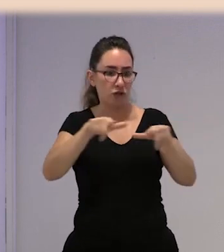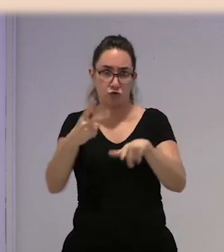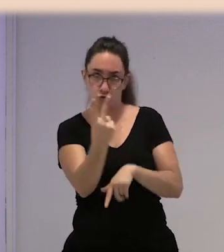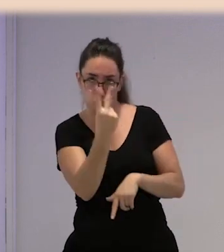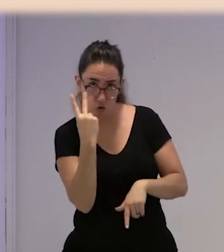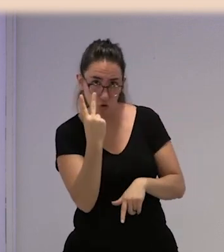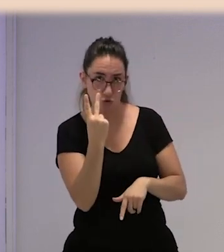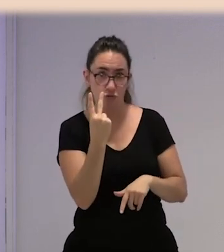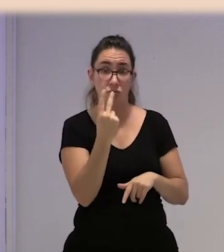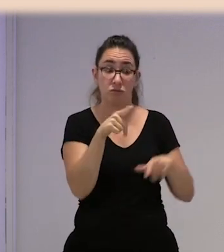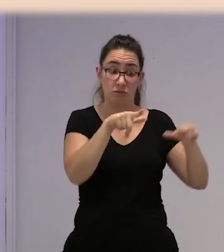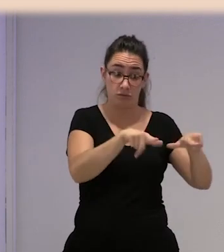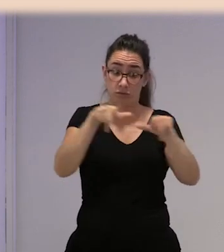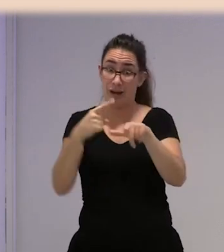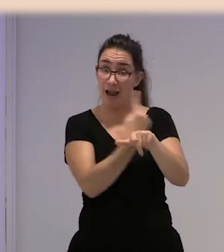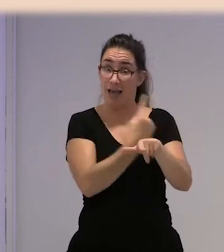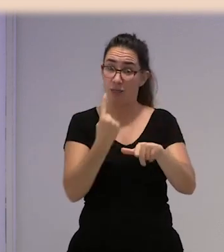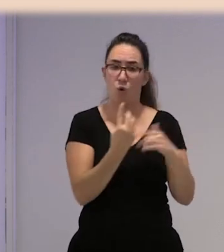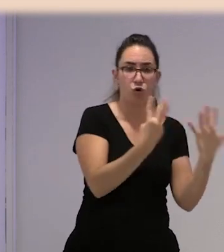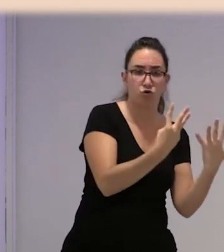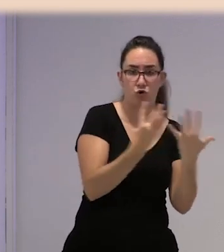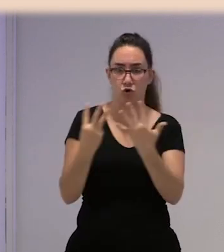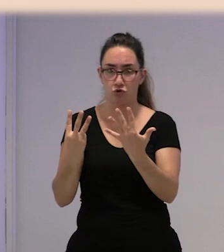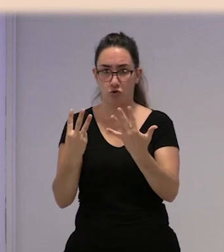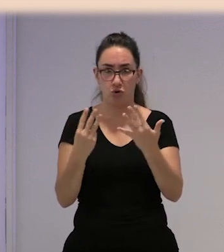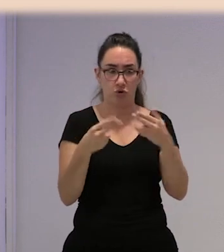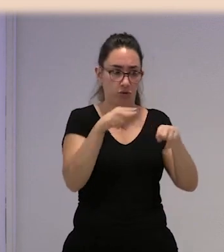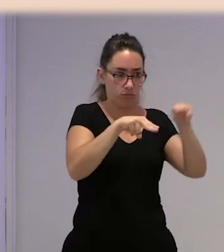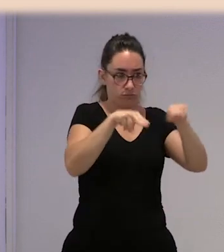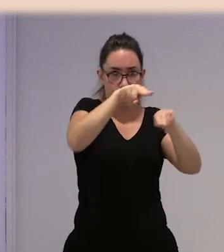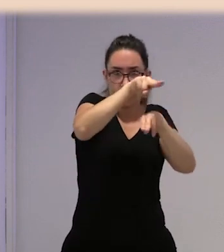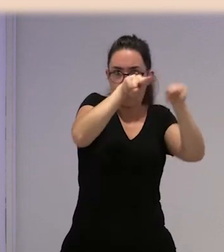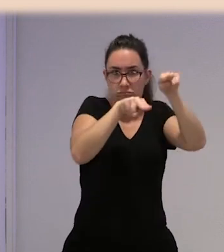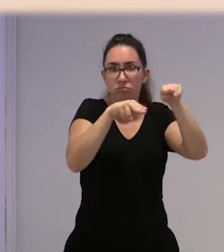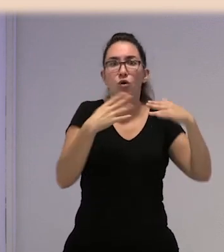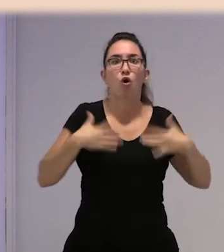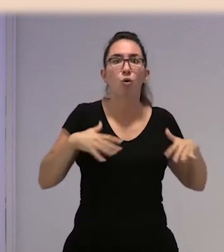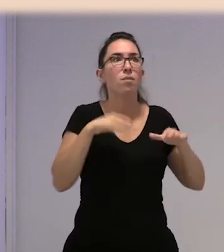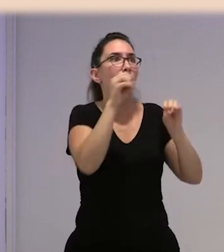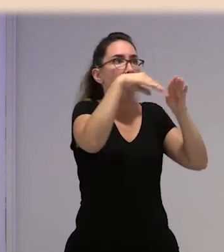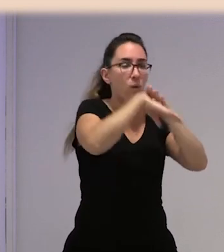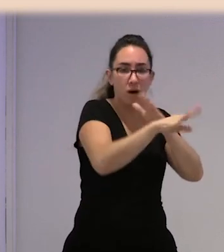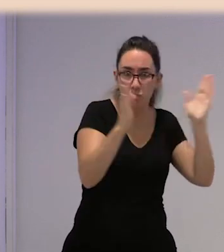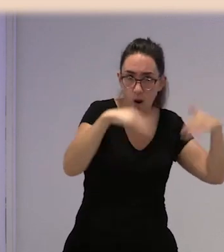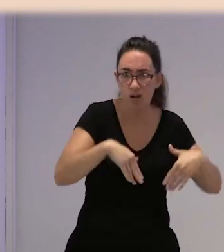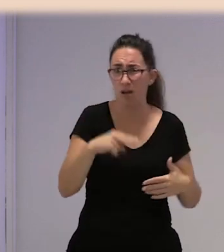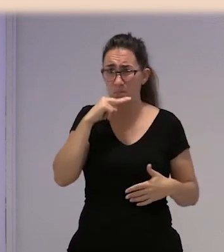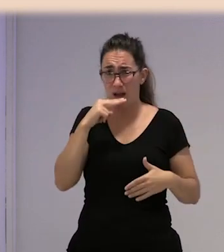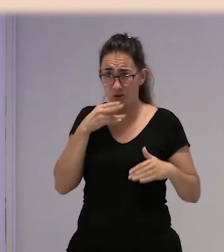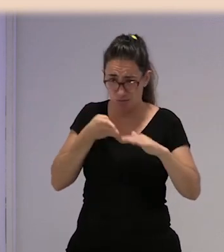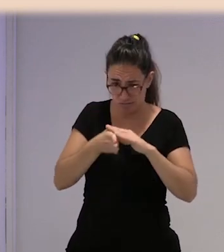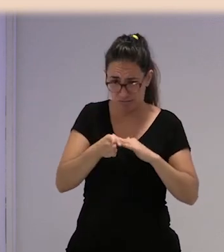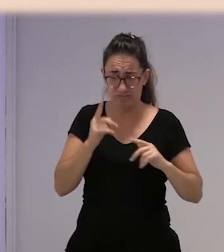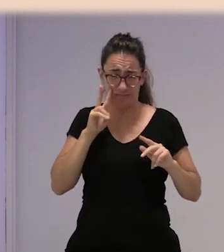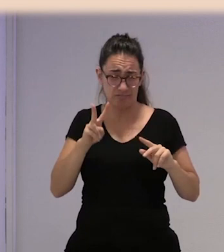ocho mujeres en cada habitación, una cama encima de la otra, no tienen donde guardar su ropa. El cuarto de baño, si entras, es que te da asco entrar